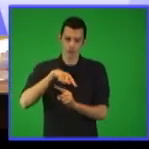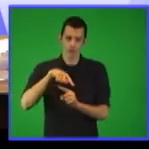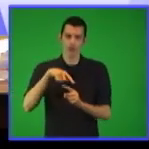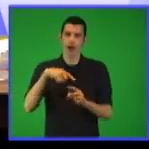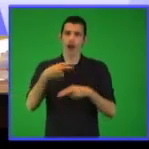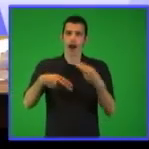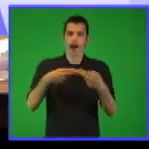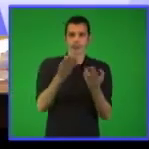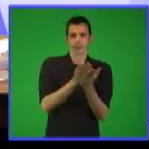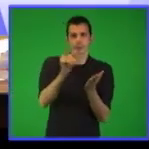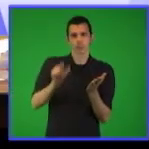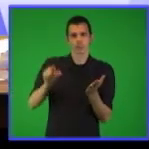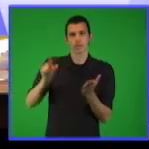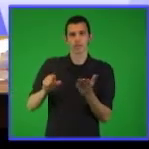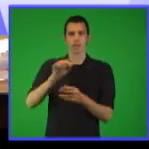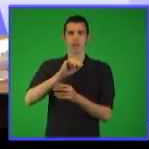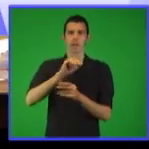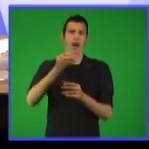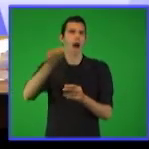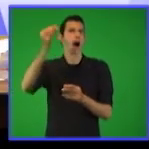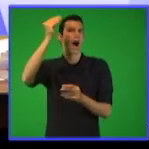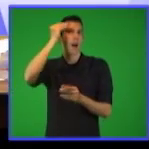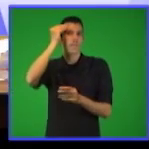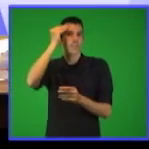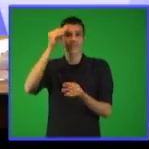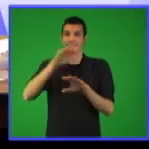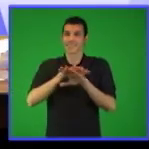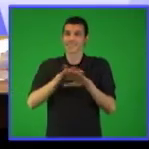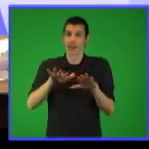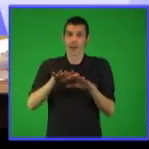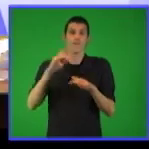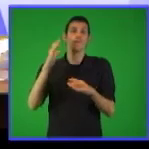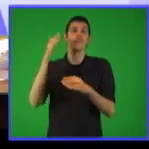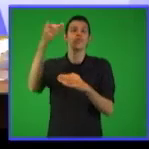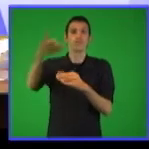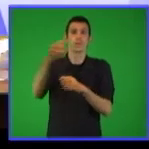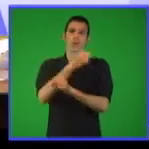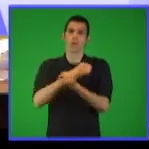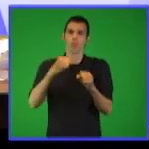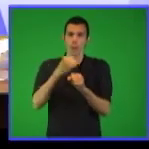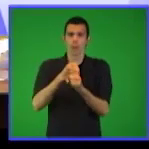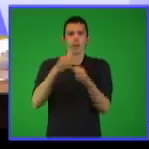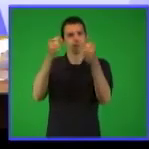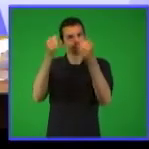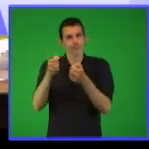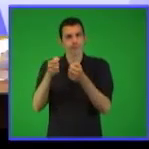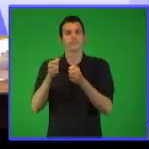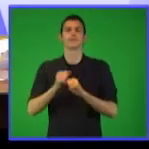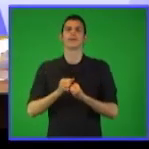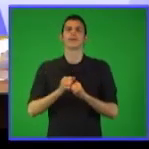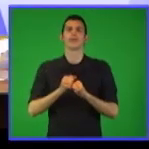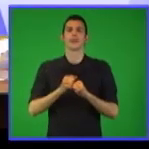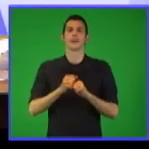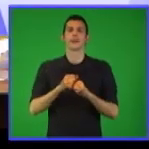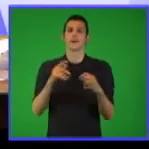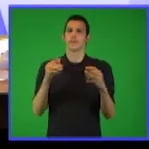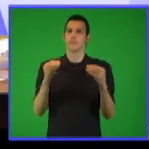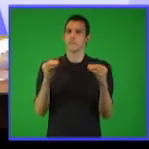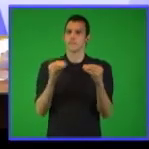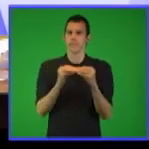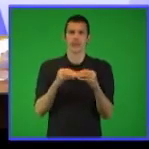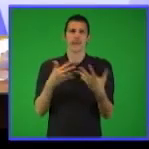que los estudiantes logren aprender y que ese aprendizaje tenga cierto nivel de durabilidad